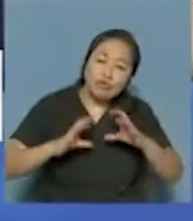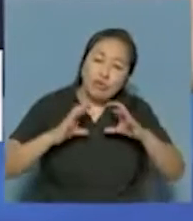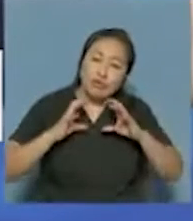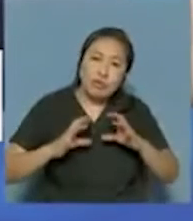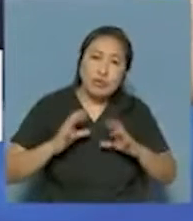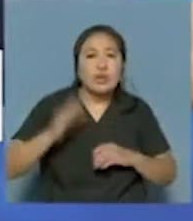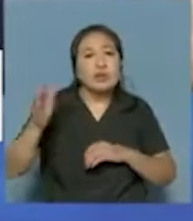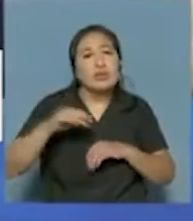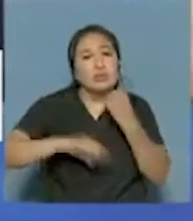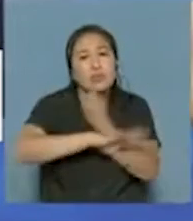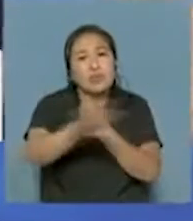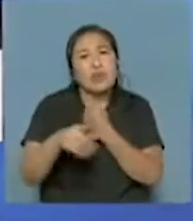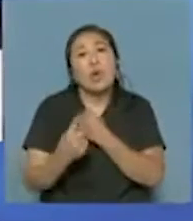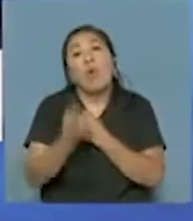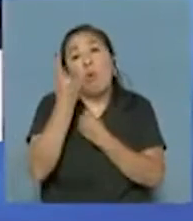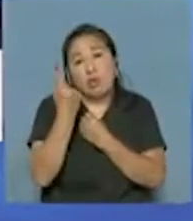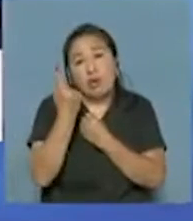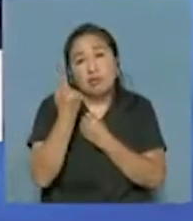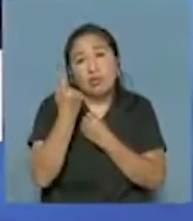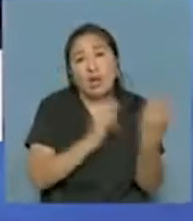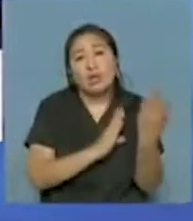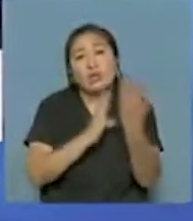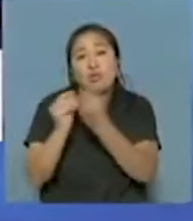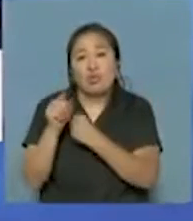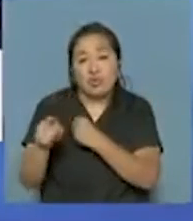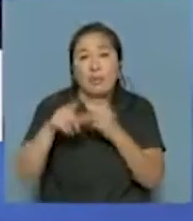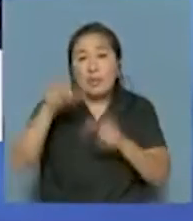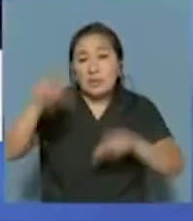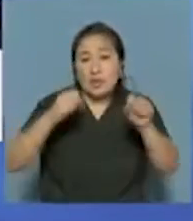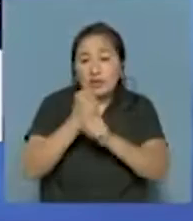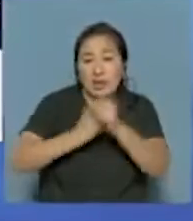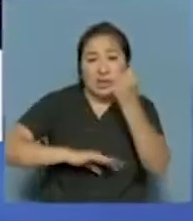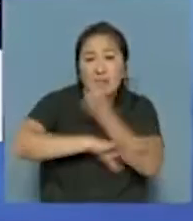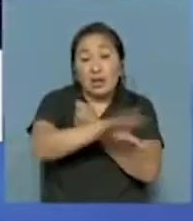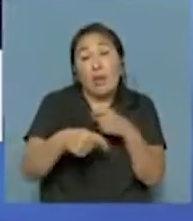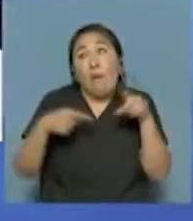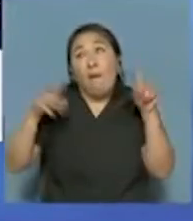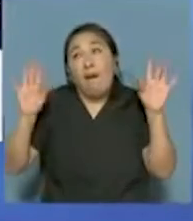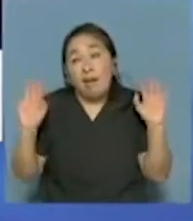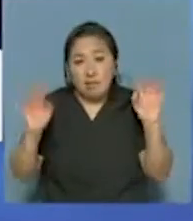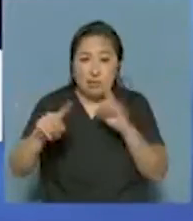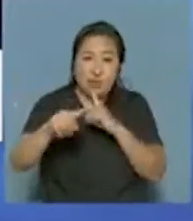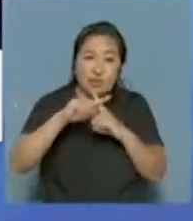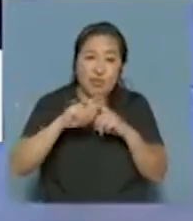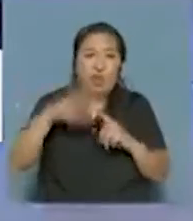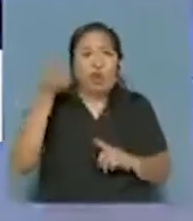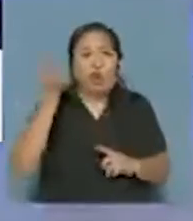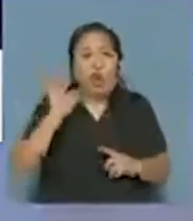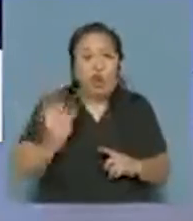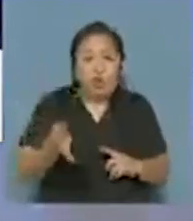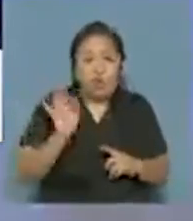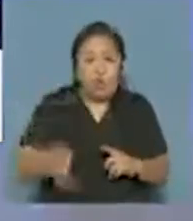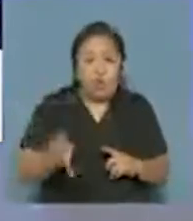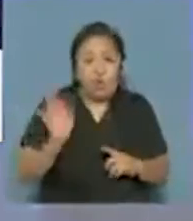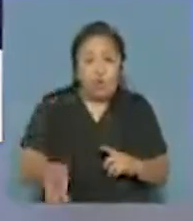alguna vez el productor dice, che, alguna vez hagan una. Bueno, esta me parece que por ahí puede ser positiva, pero es nuestra obligación, nuestro deber,